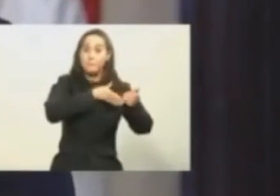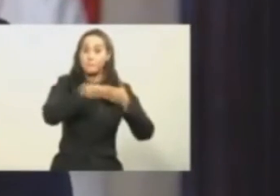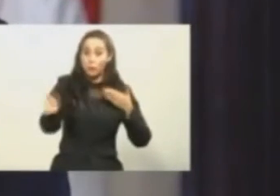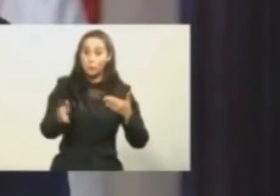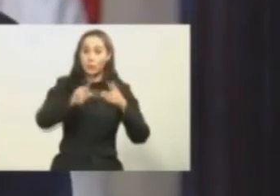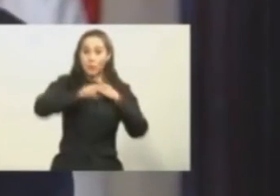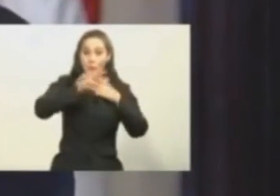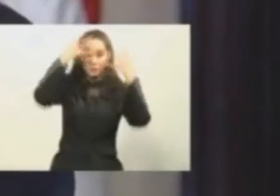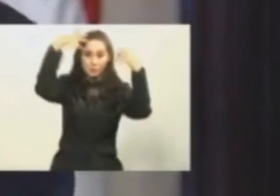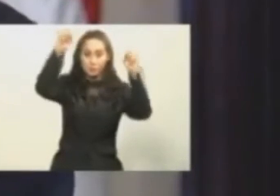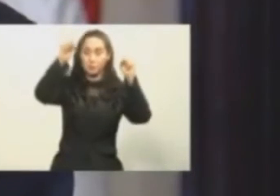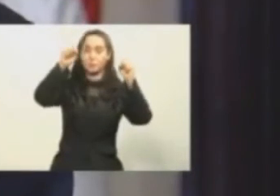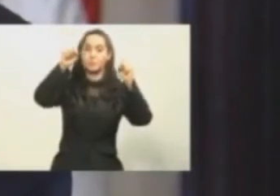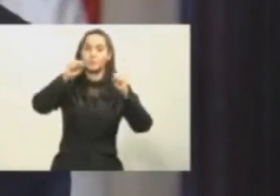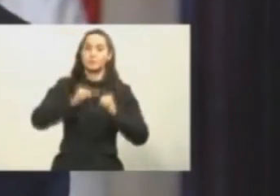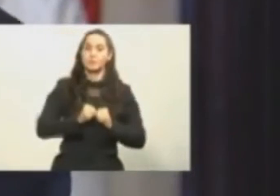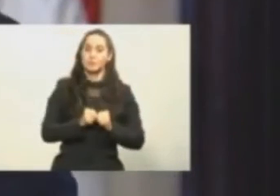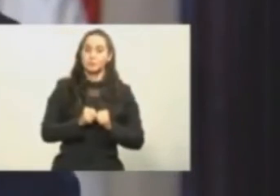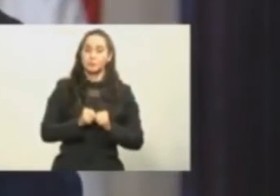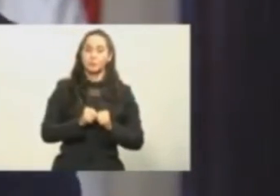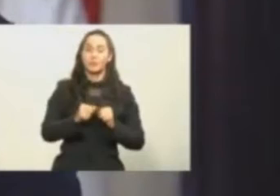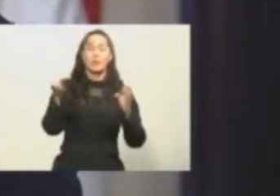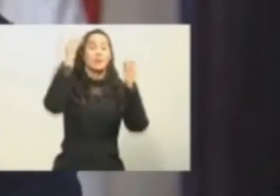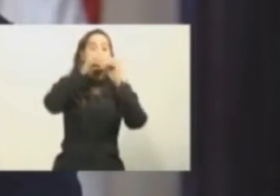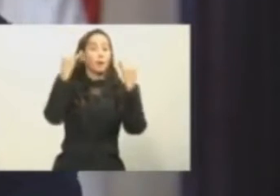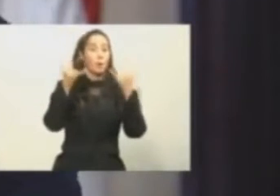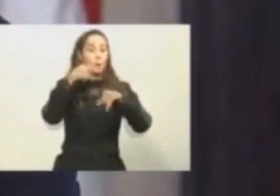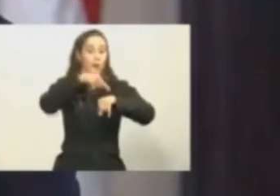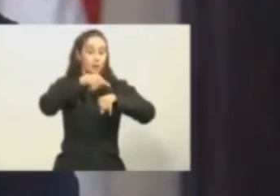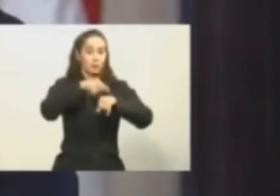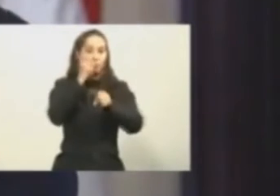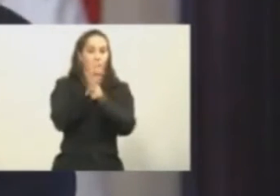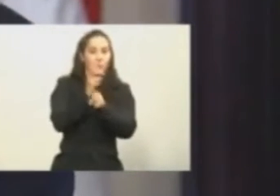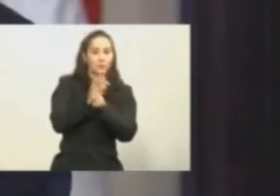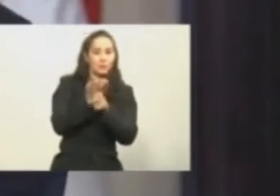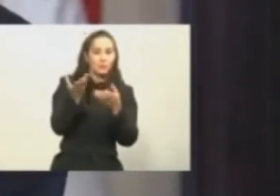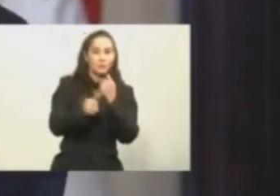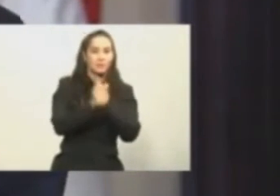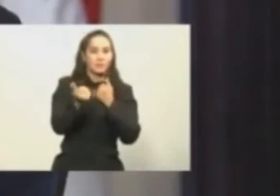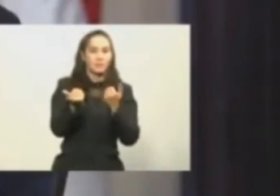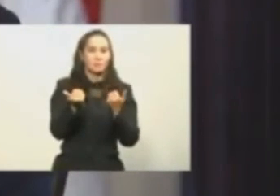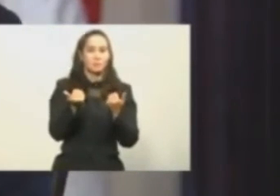empezando por el presidente de la República. Y más en estos momentos tan difíciles.